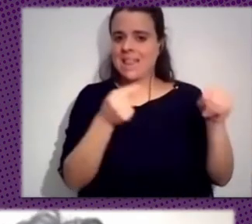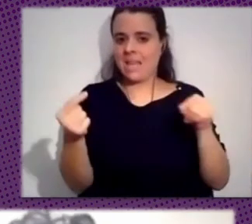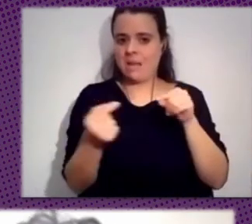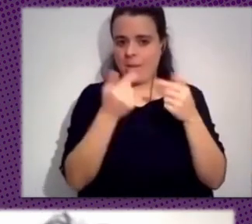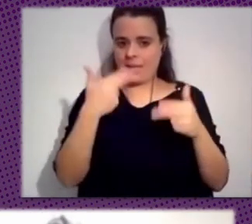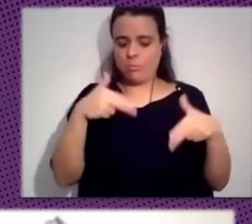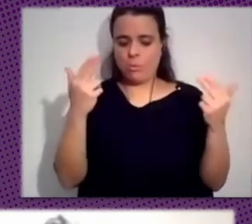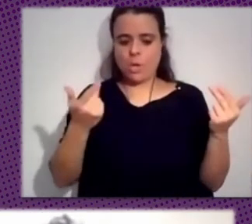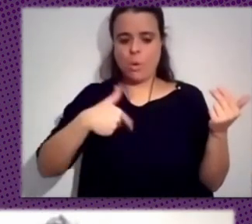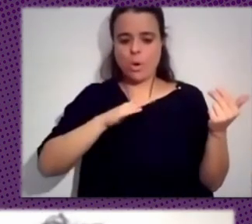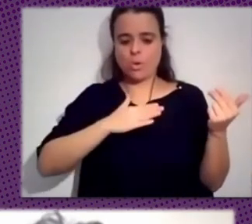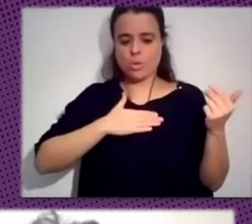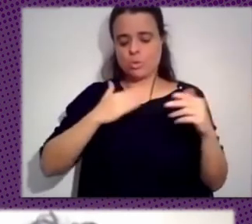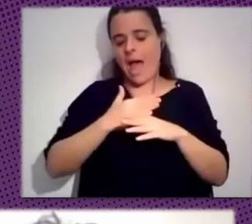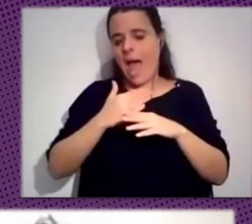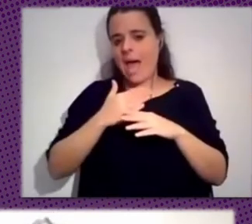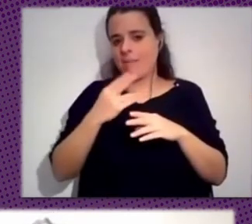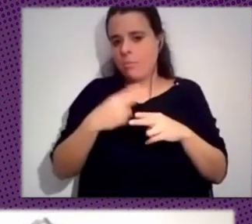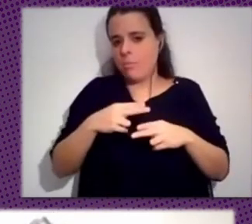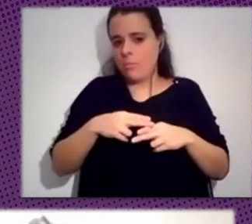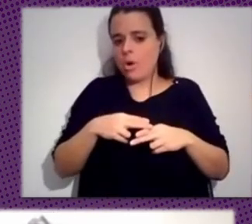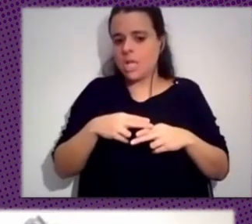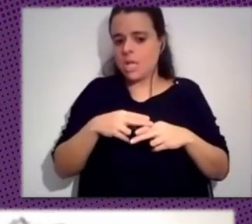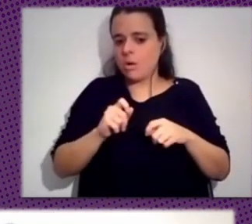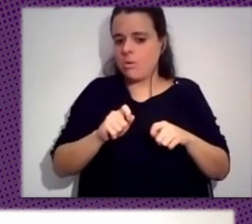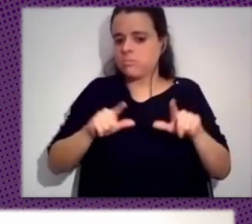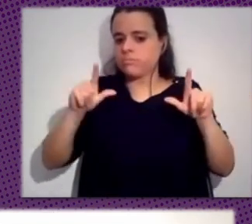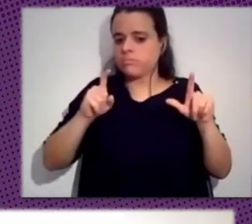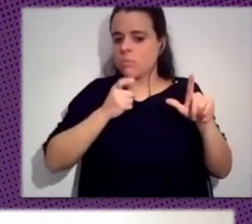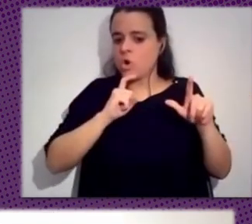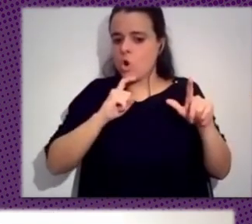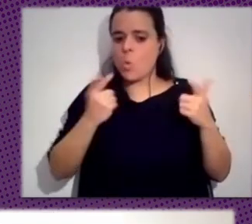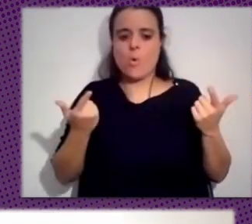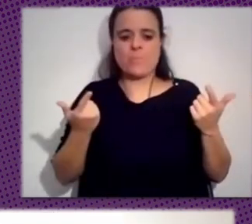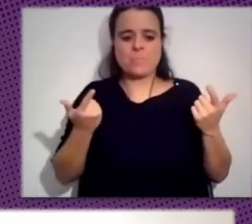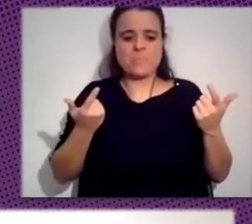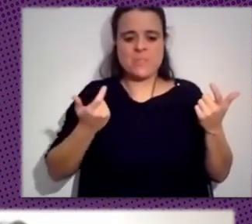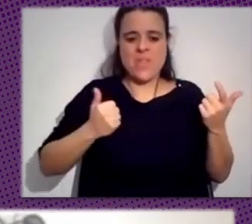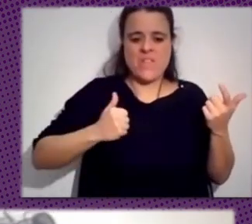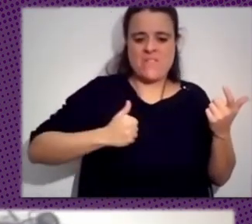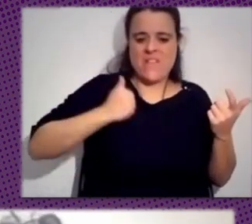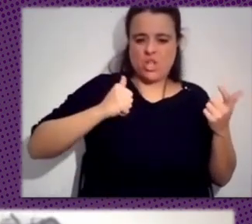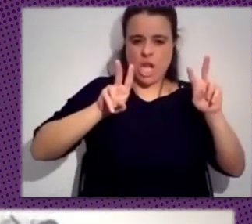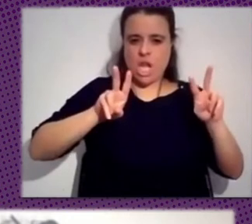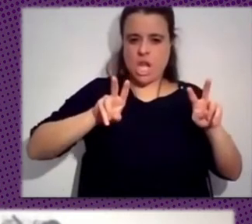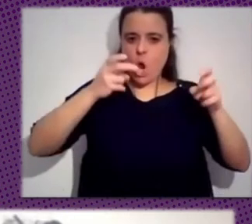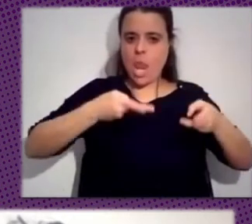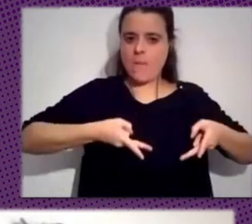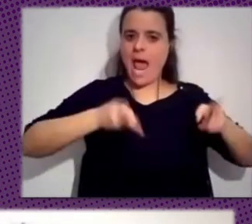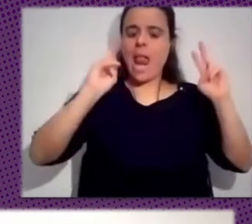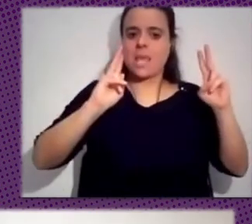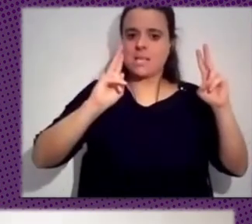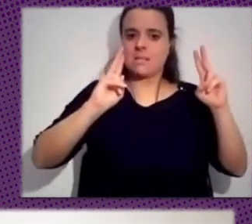posicionamiento político. Nosotros queremos desenmascarar las imposturas del neoliberalismo porque creemos